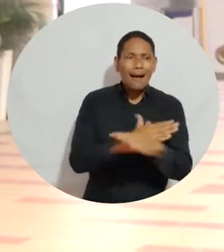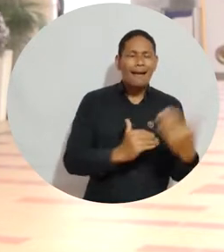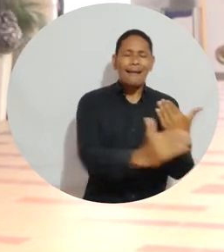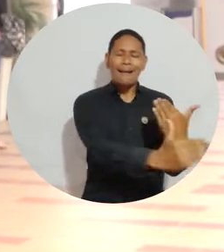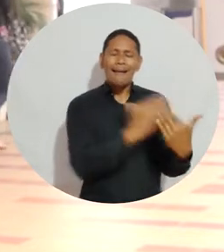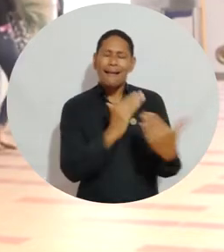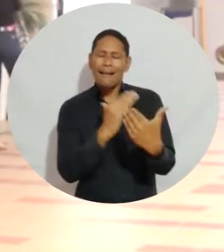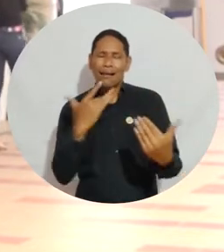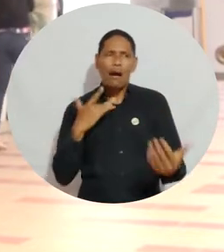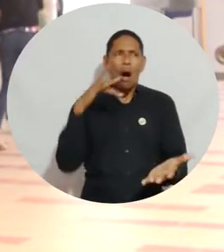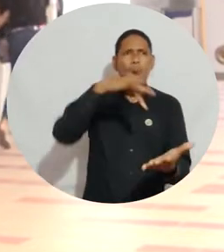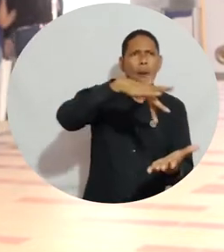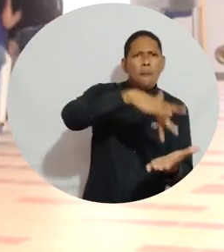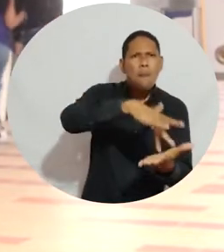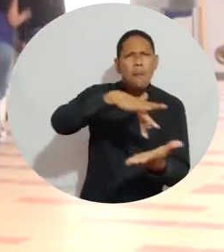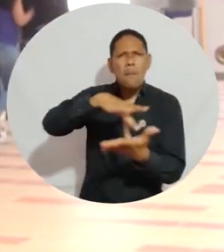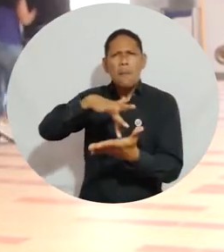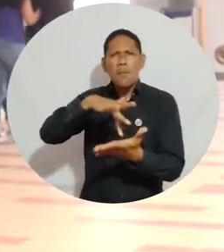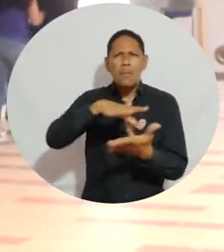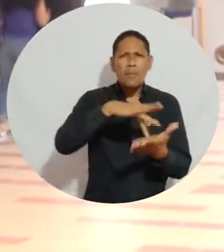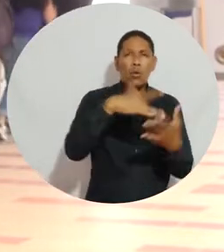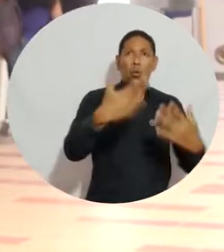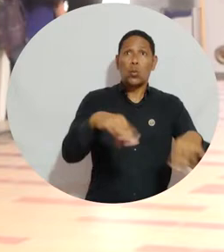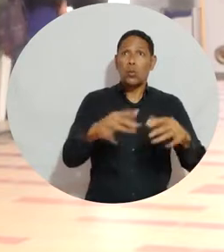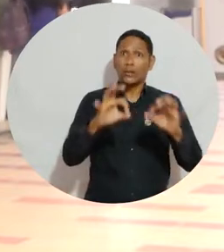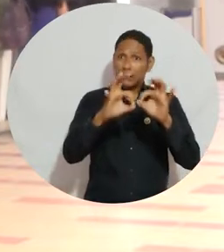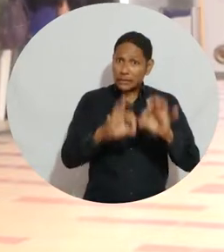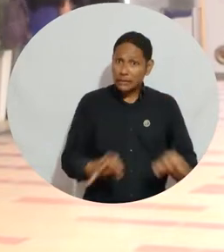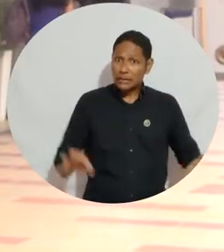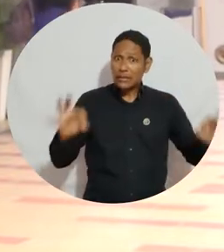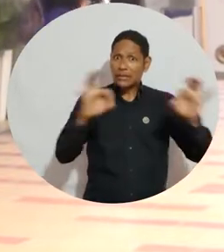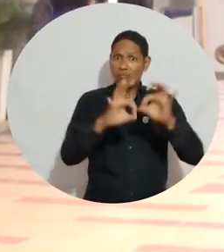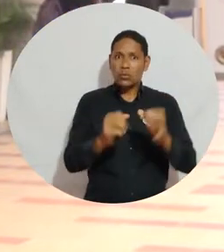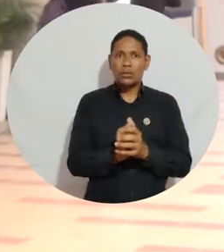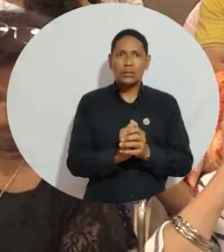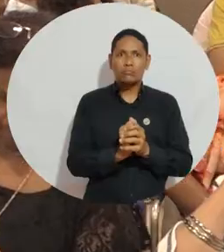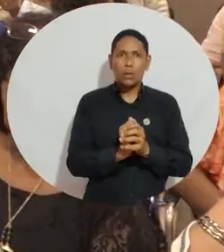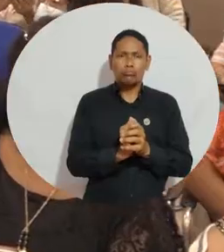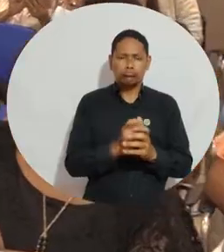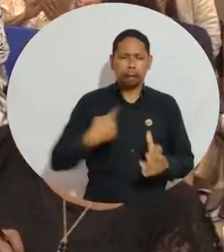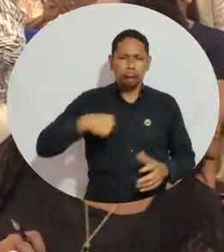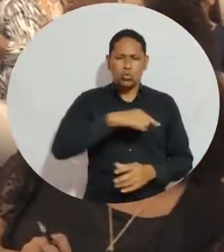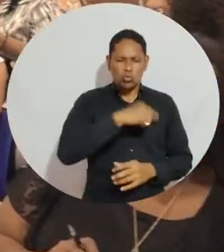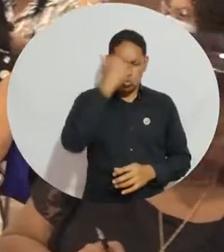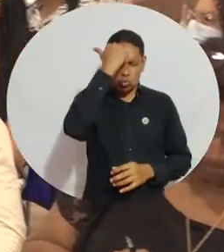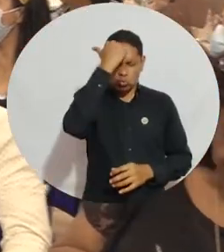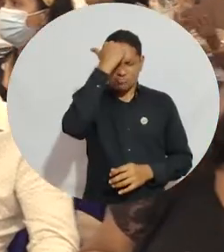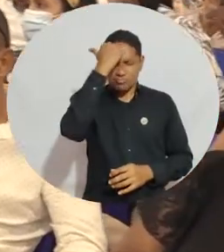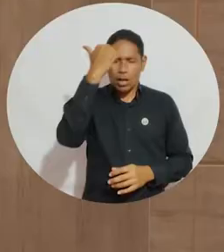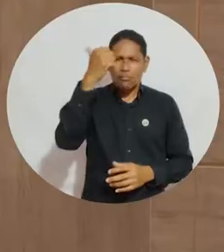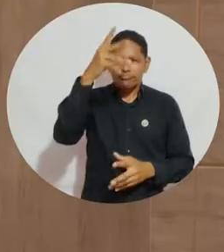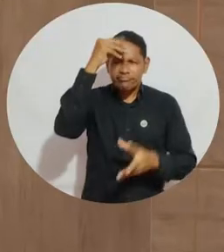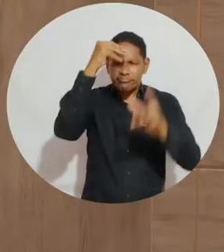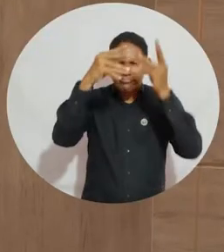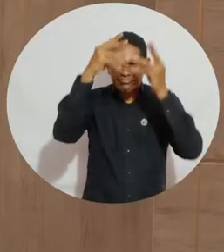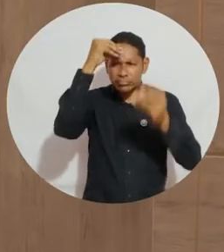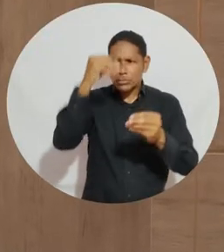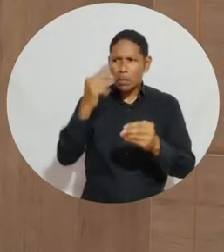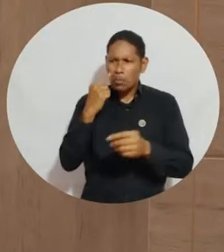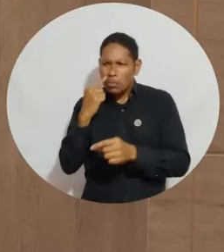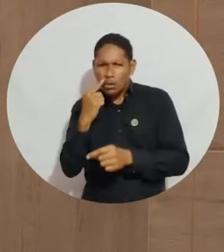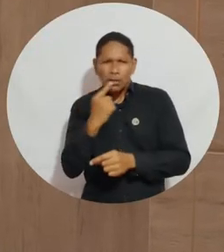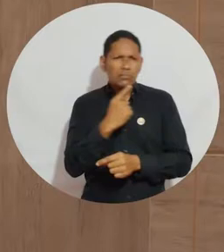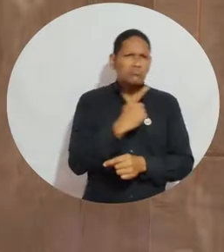que nos hicieron para participar de este evento tan importante para nosotros los docentes,